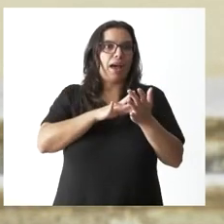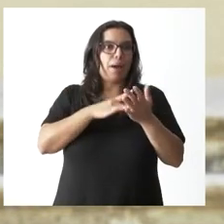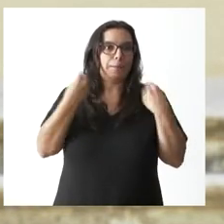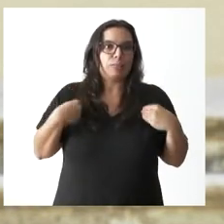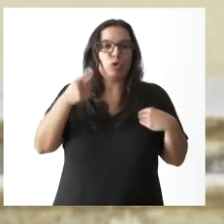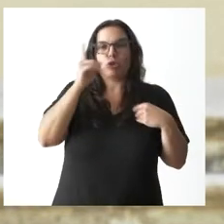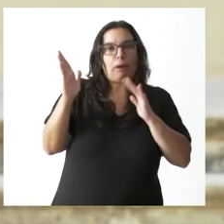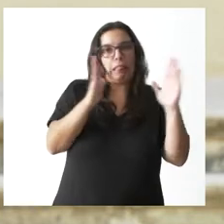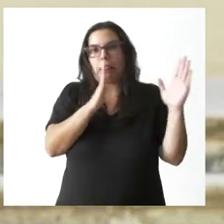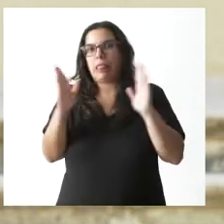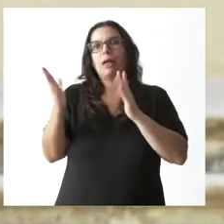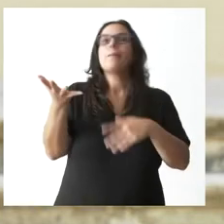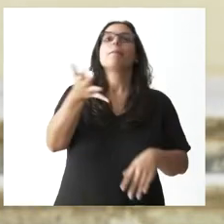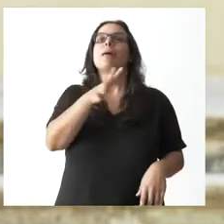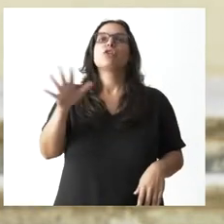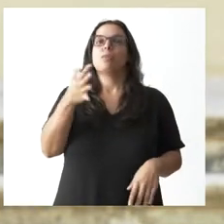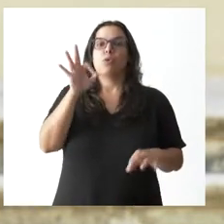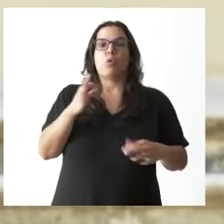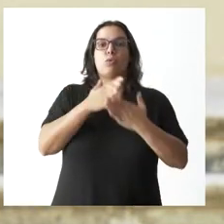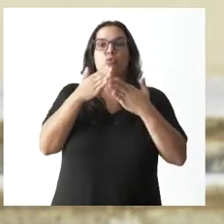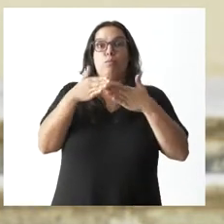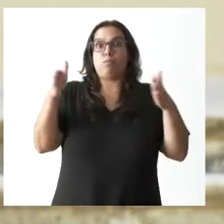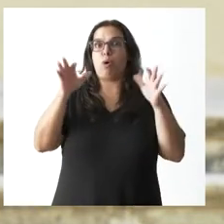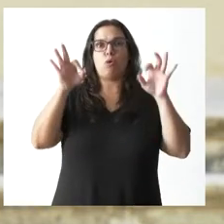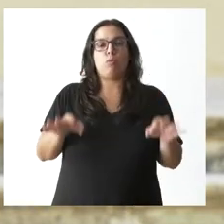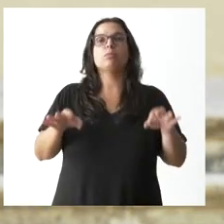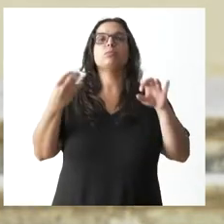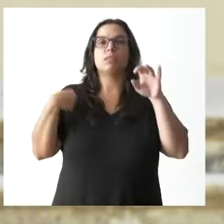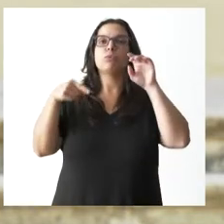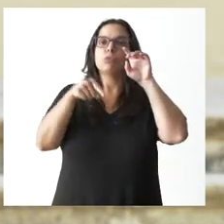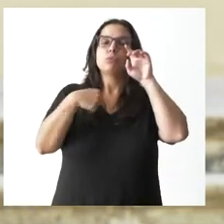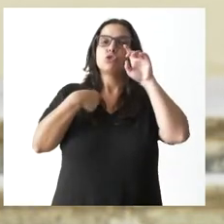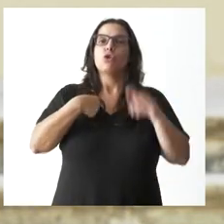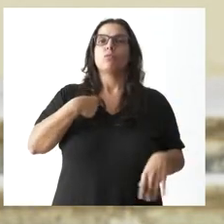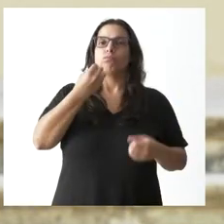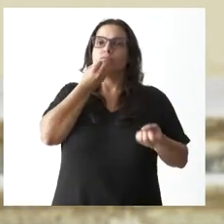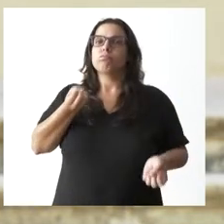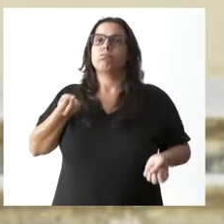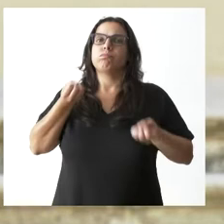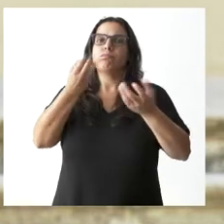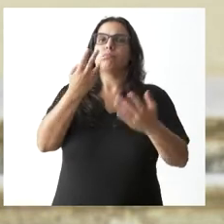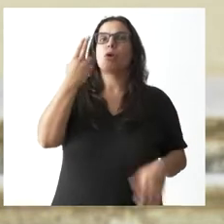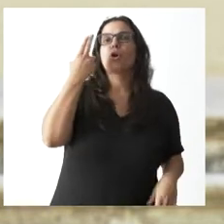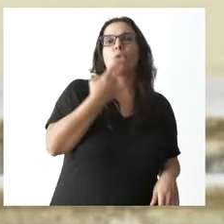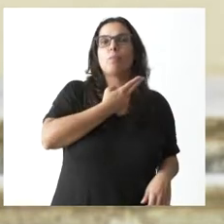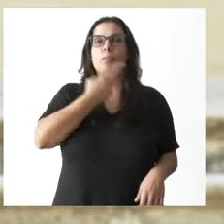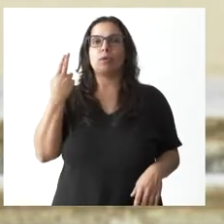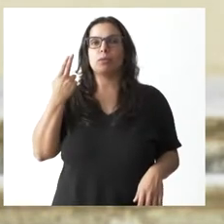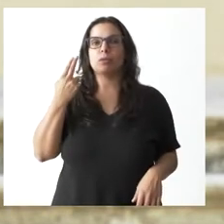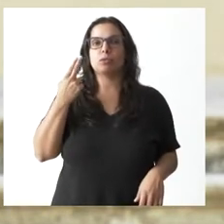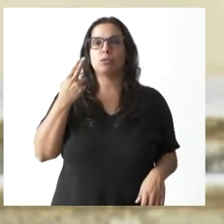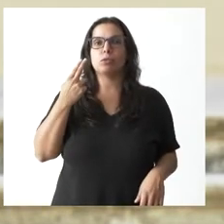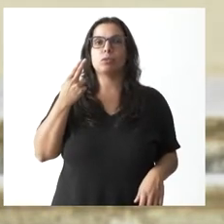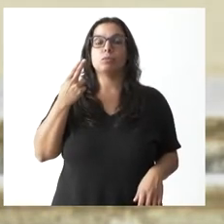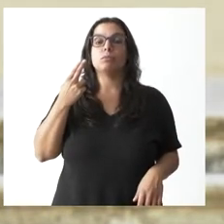en un día como este de inicio del curso político, me comprometí a que mientras yo fuera presidente, los